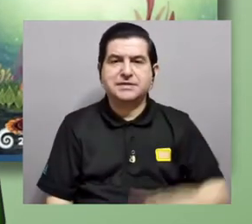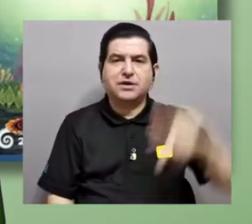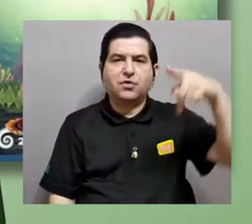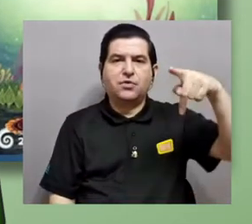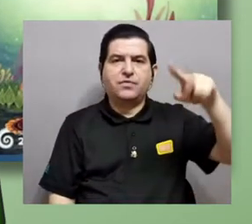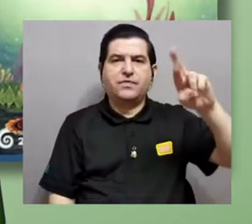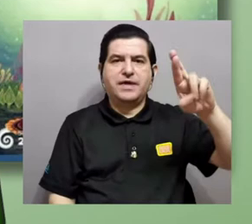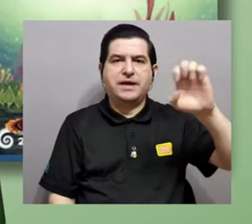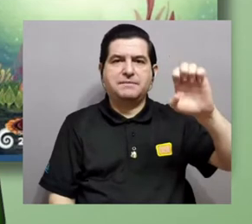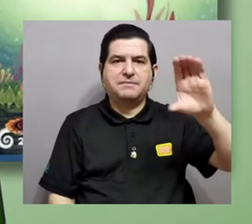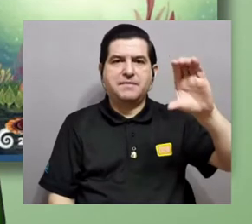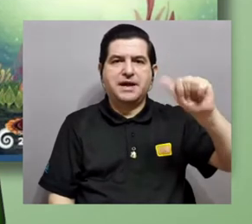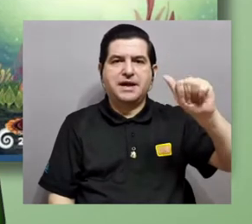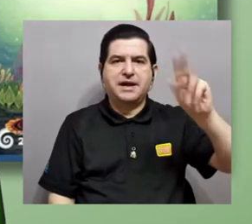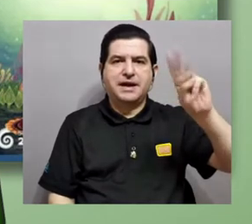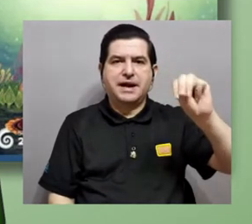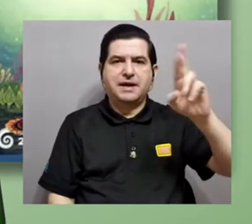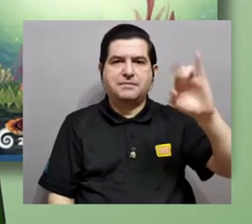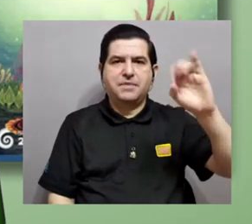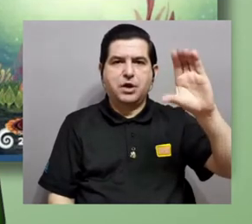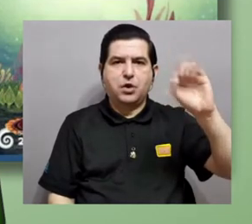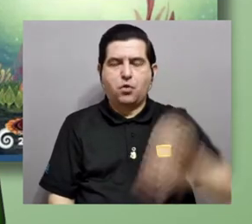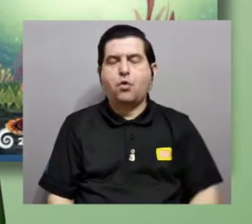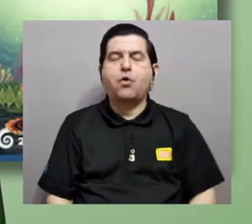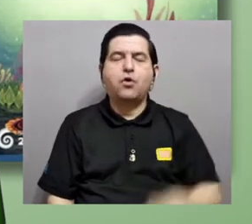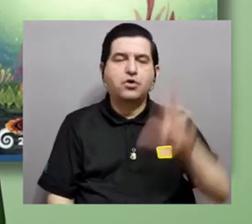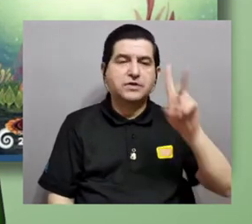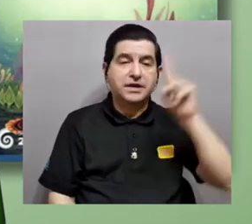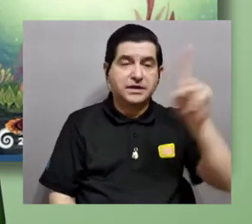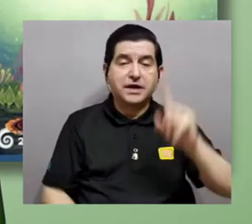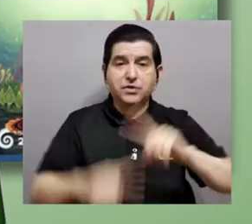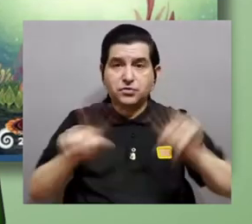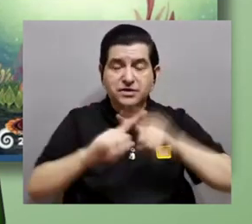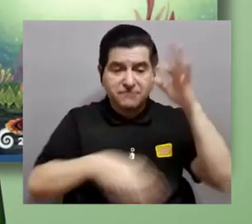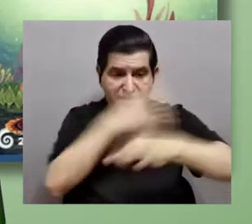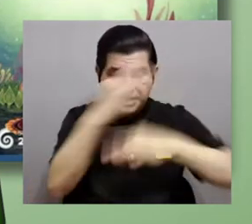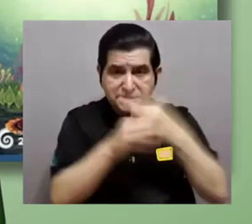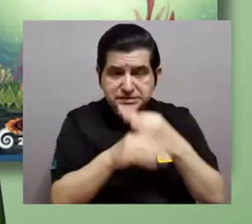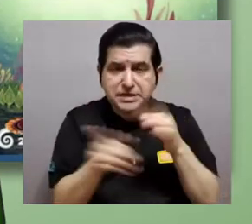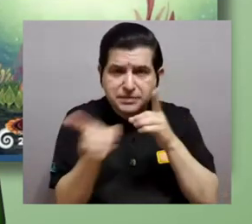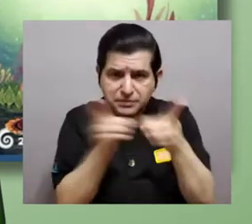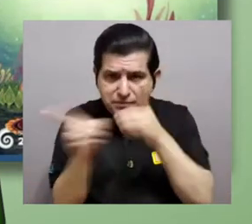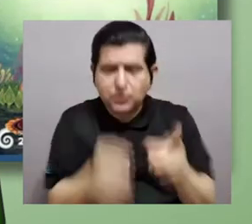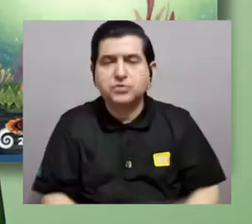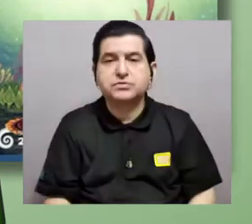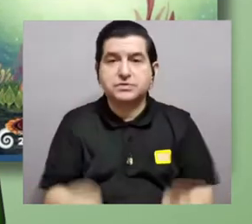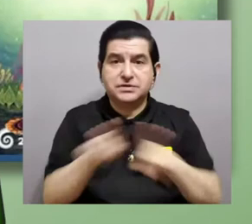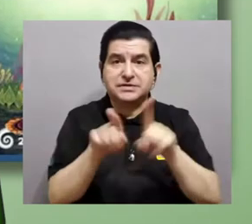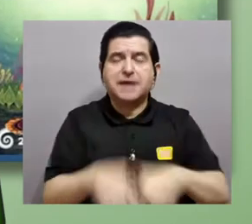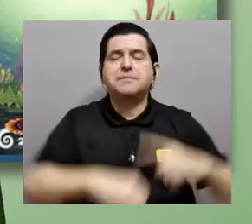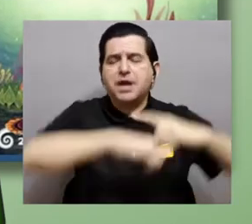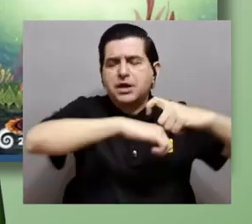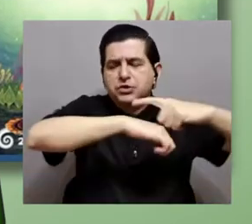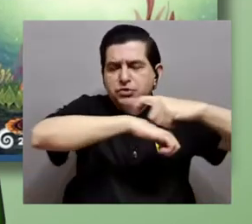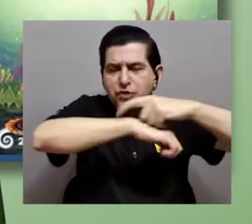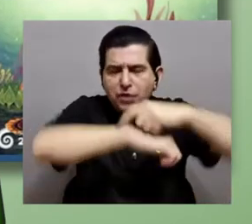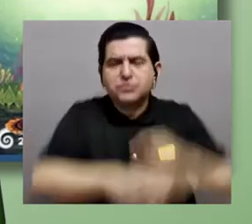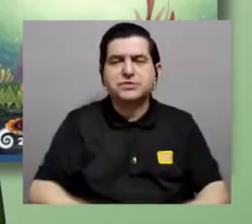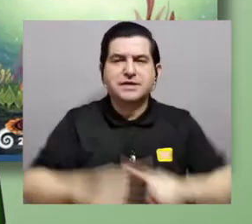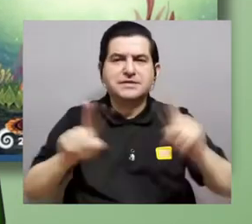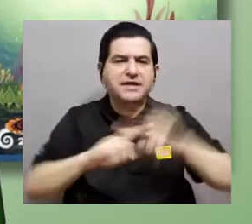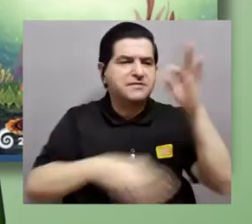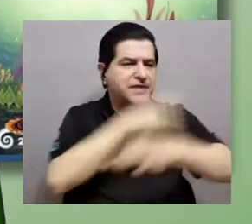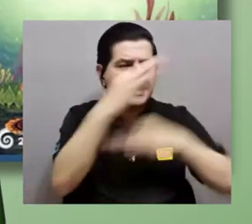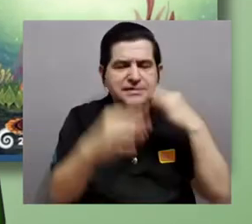cámbrico y cámbrico. Hay 31 especies de metasodos descritas en esa fauna. Incluye los ancestros de gusanos planos, de